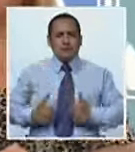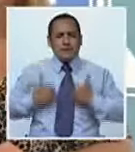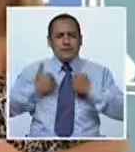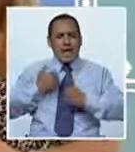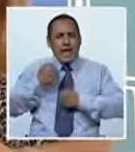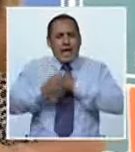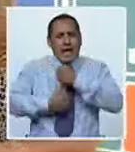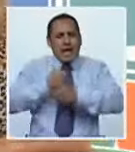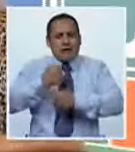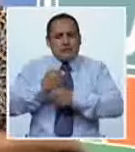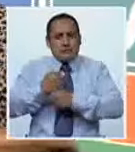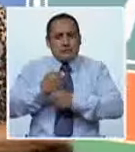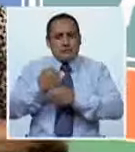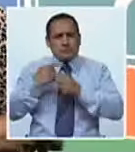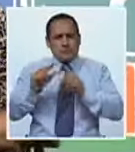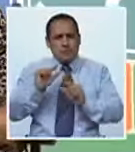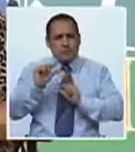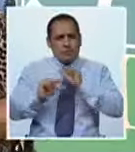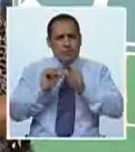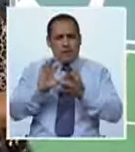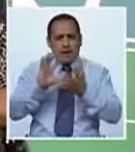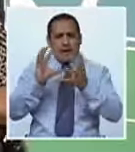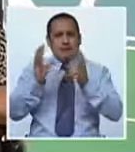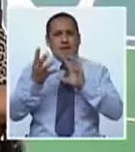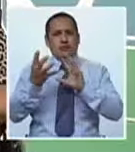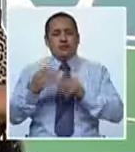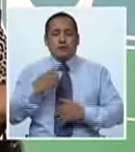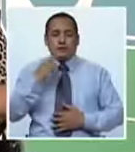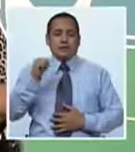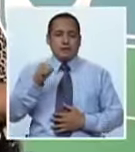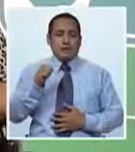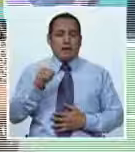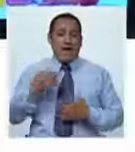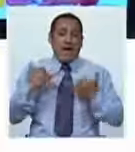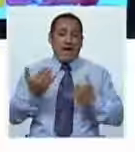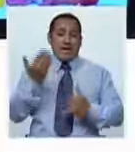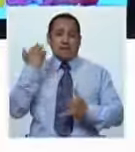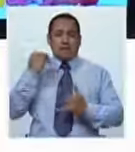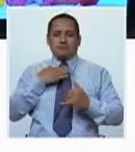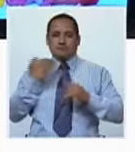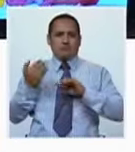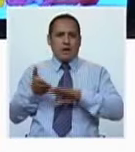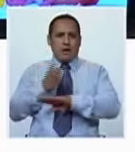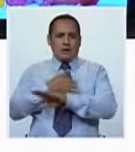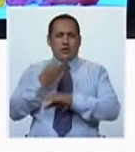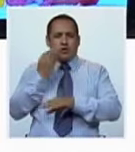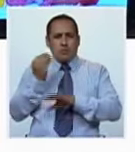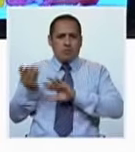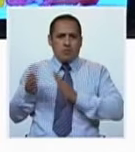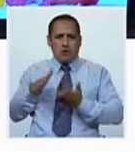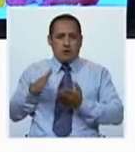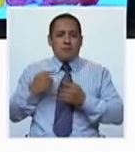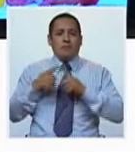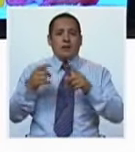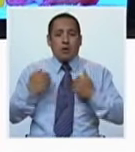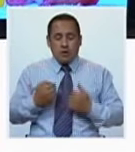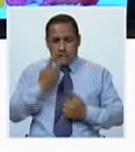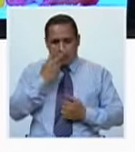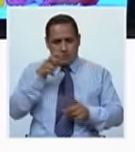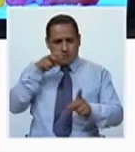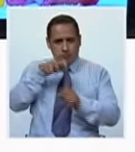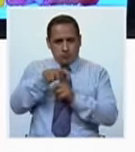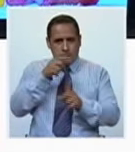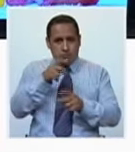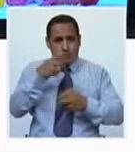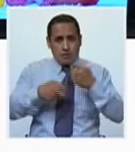larga vida. Pero eso ha ido cambiando, Eso ha ido cambiando a raíz de que ahora, si al niño se le